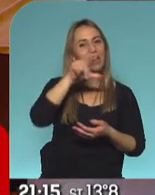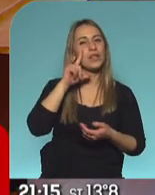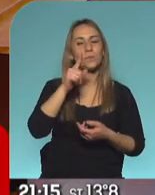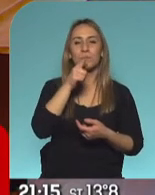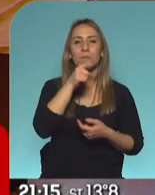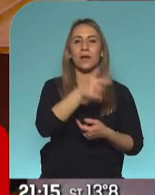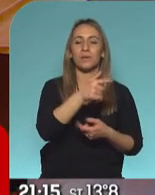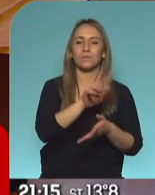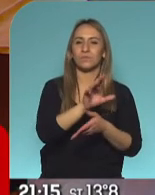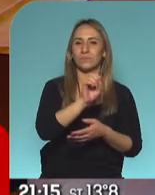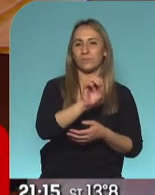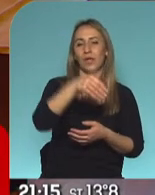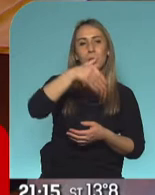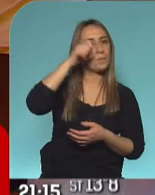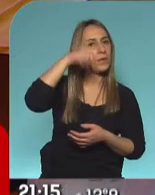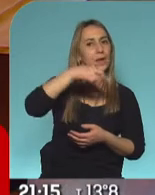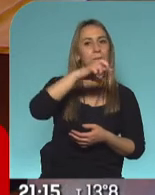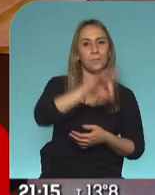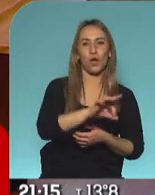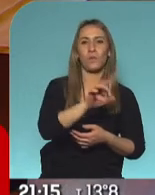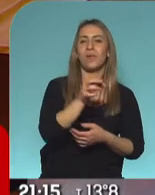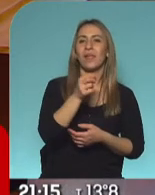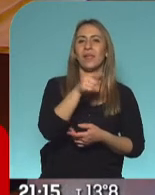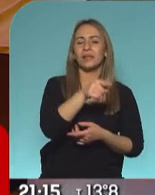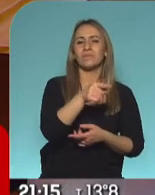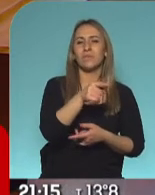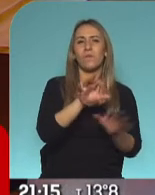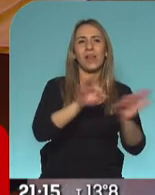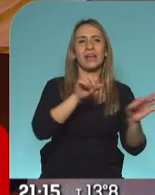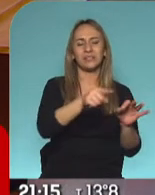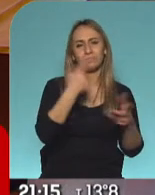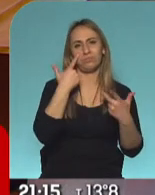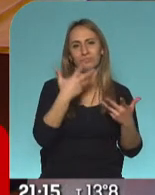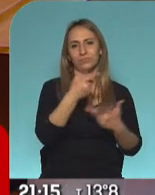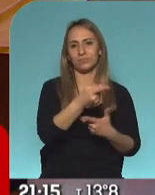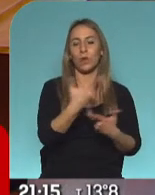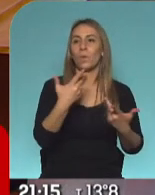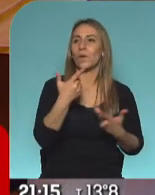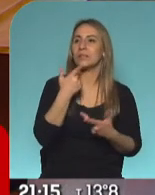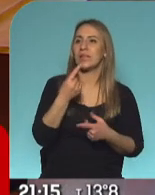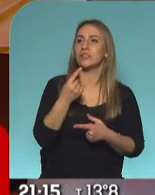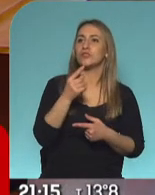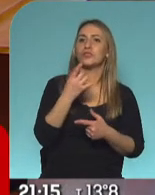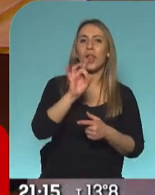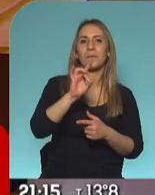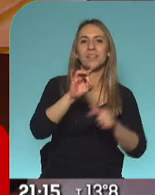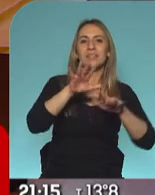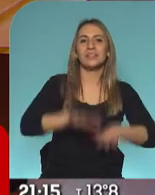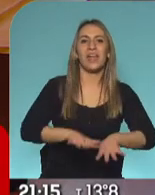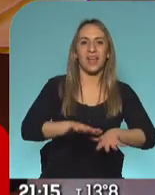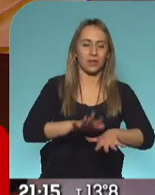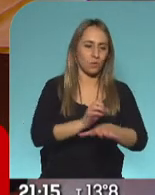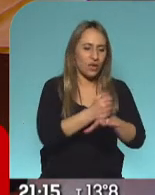Mempo en todo este tiempo, que solos quedan nuestros muertos. Claro que tiene otra connotación esa frase, esa novela, pero